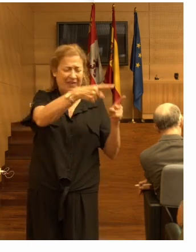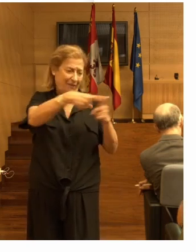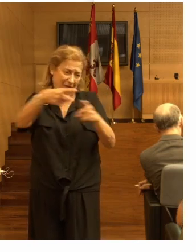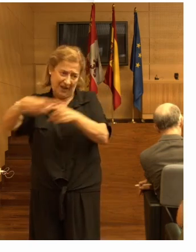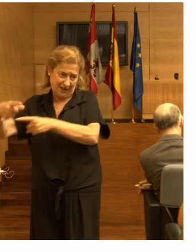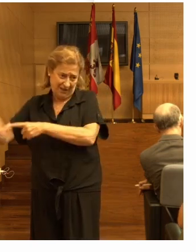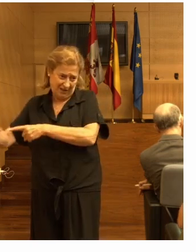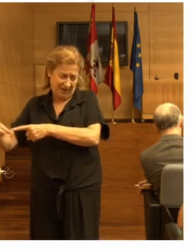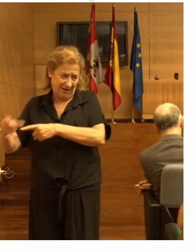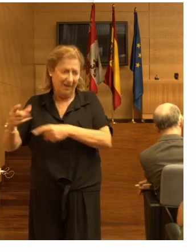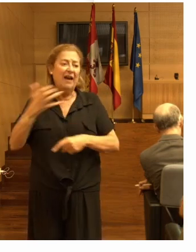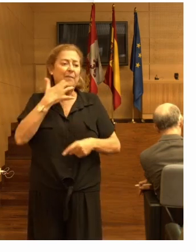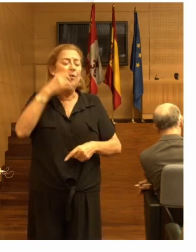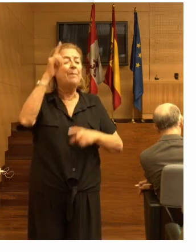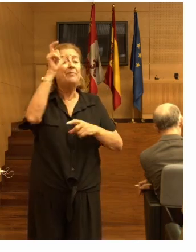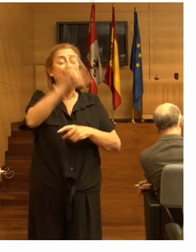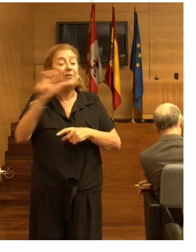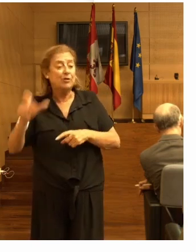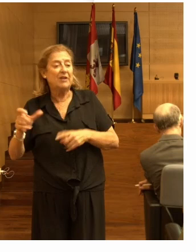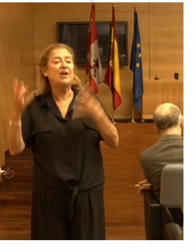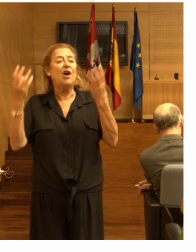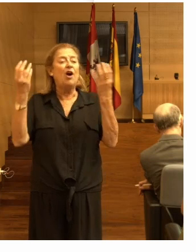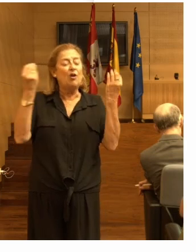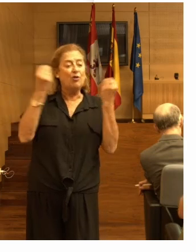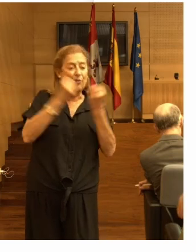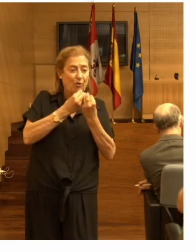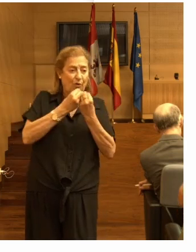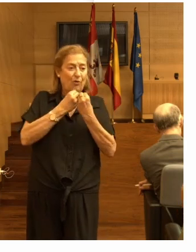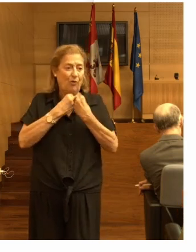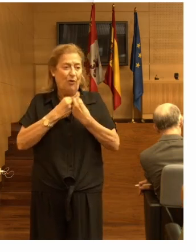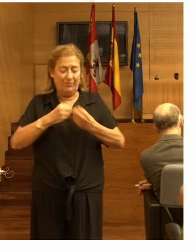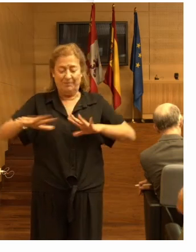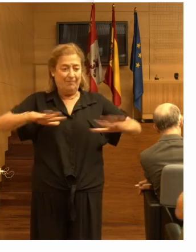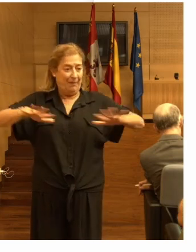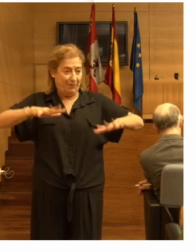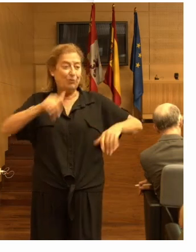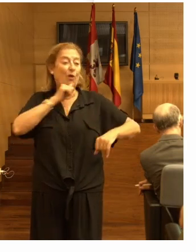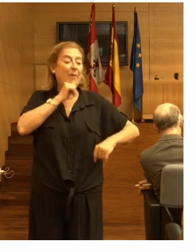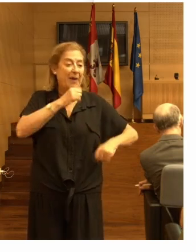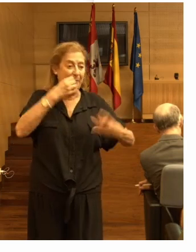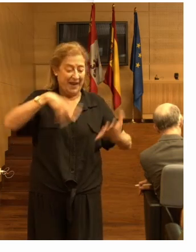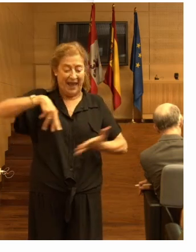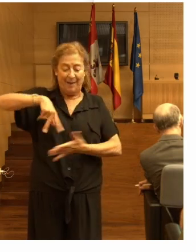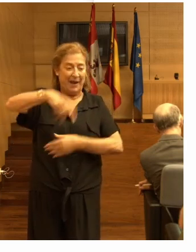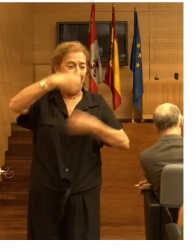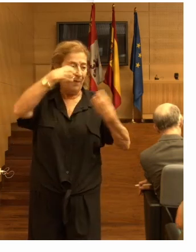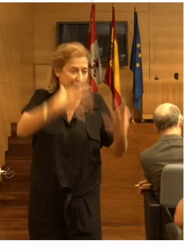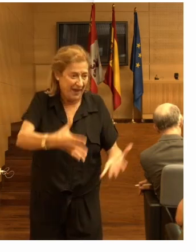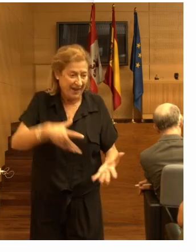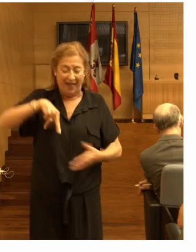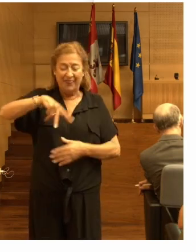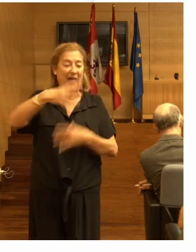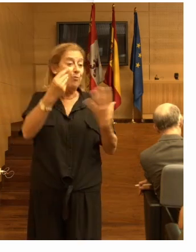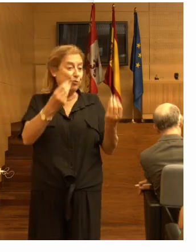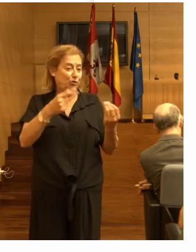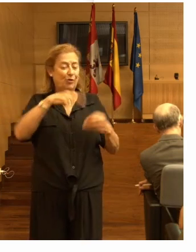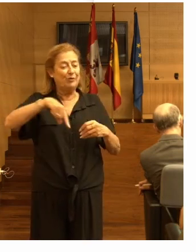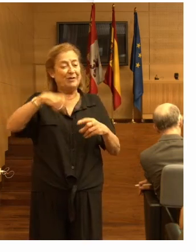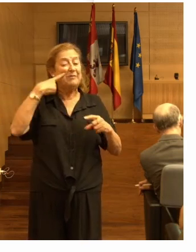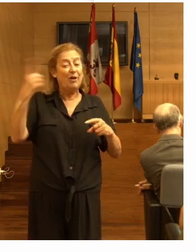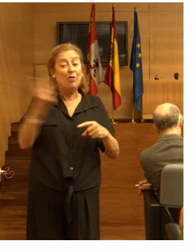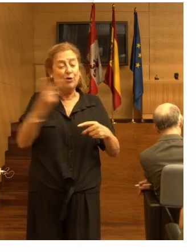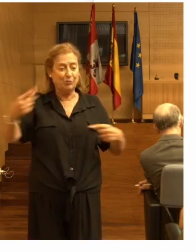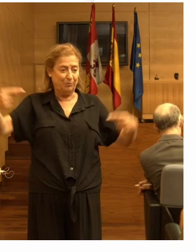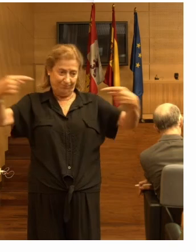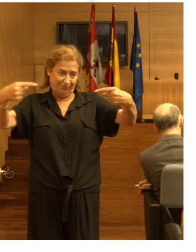aquel que tiene las personas que se mantienen activas, que todavía caminan o que caminan mucho. Entonces, eso también lo hemos